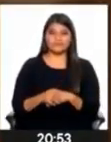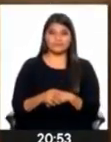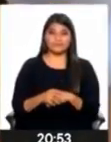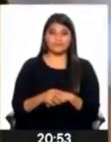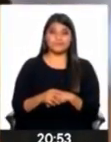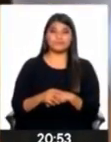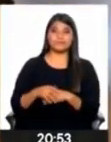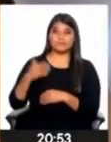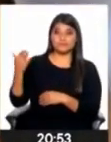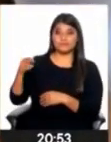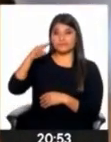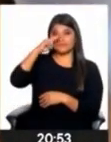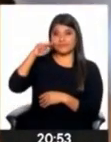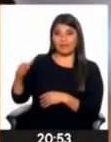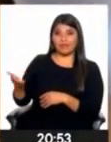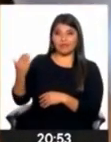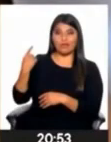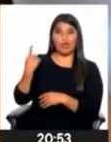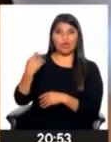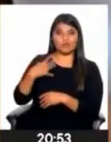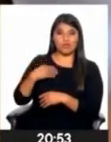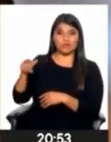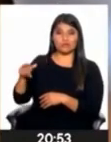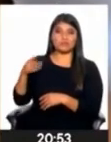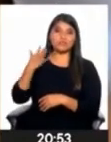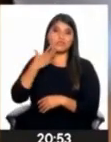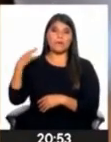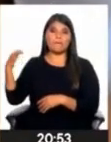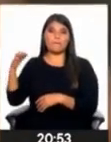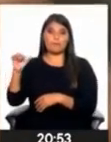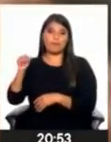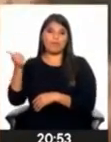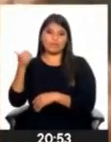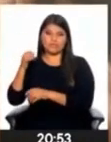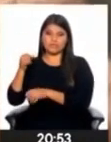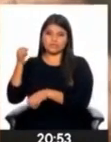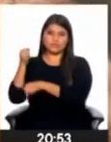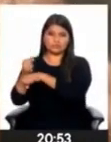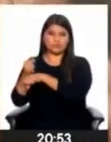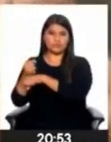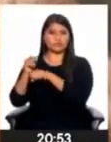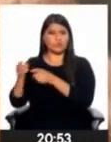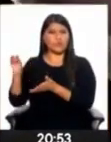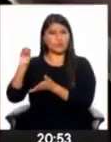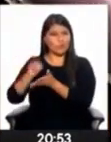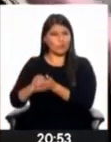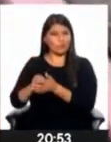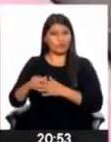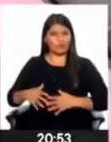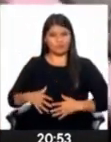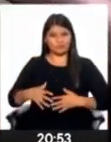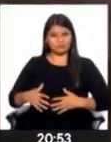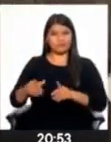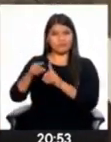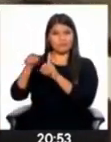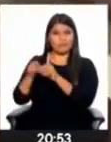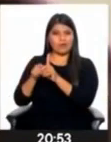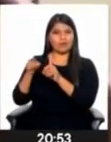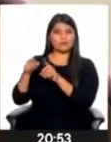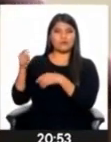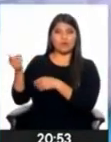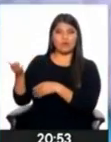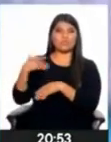menor de 11 años que fue violada por su padrastro en Loreto, nos hizo recordar nuevamente que a veces el agresor